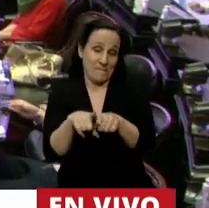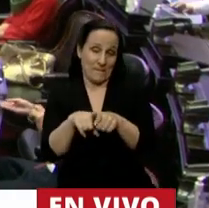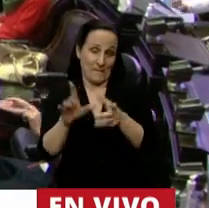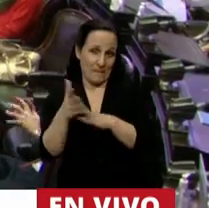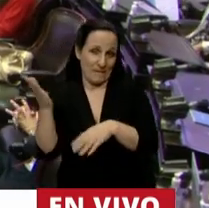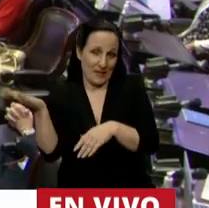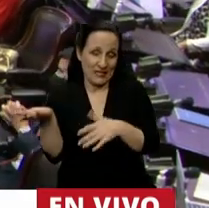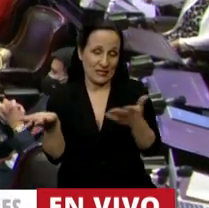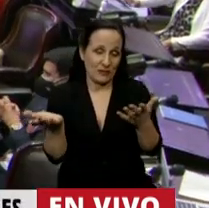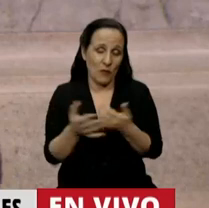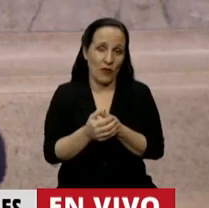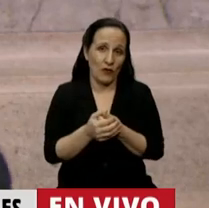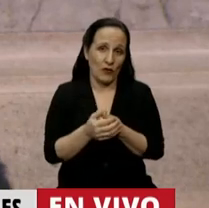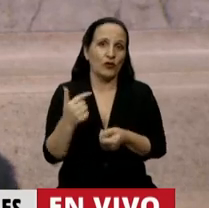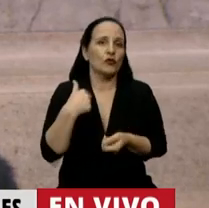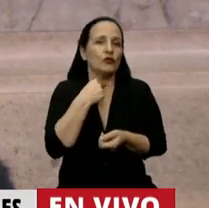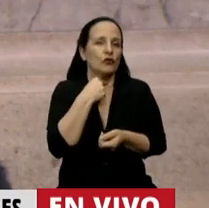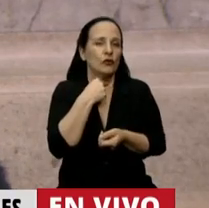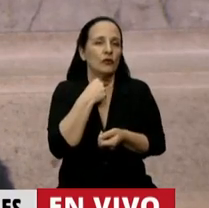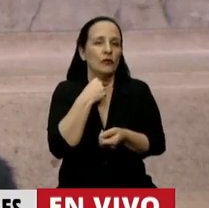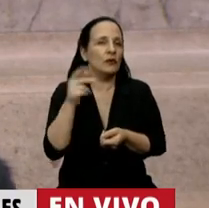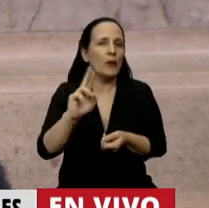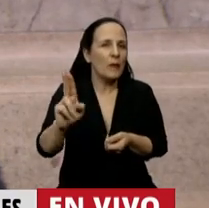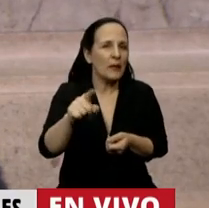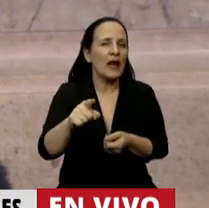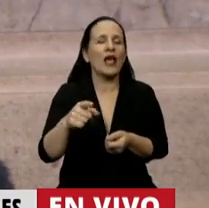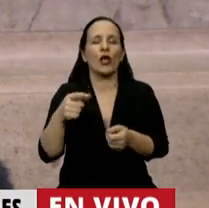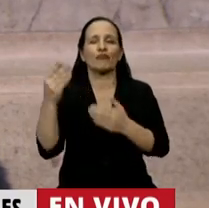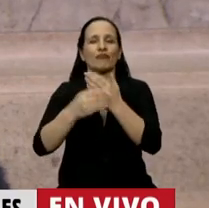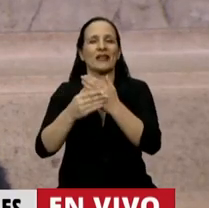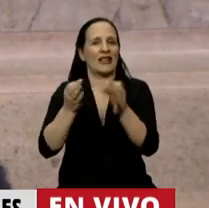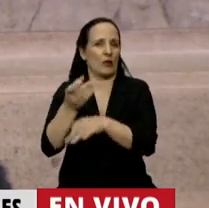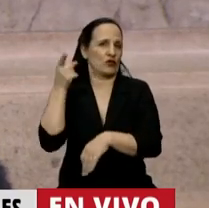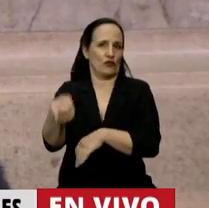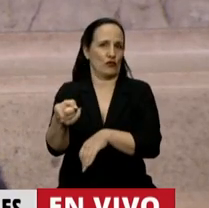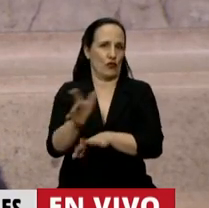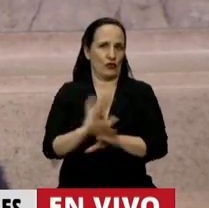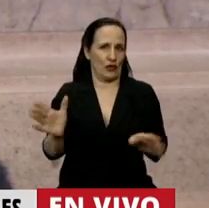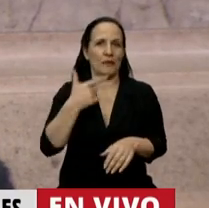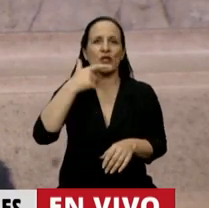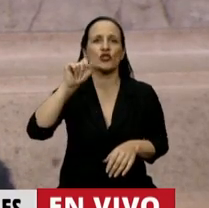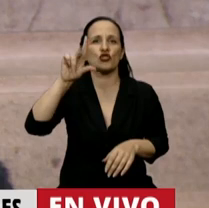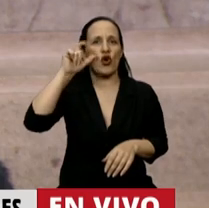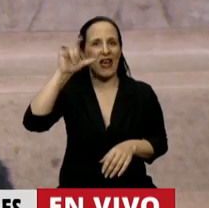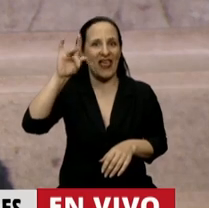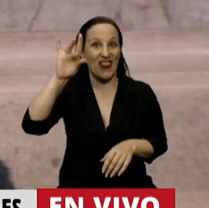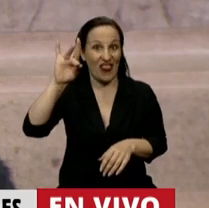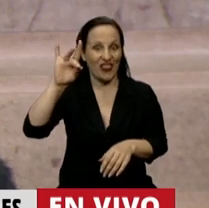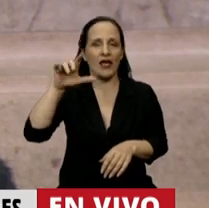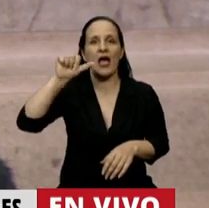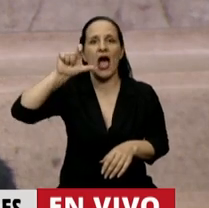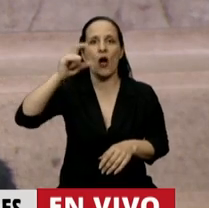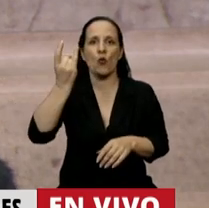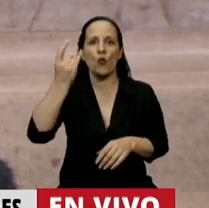yo quiero presentar una moción de privilegio contra la Ministra de Educación de la Ciudad de Buenos Aires, Soledad Acuña. Quiero